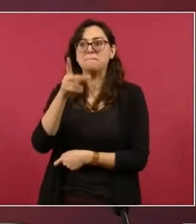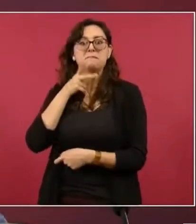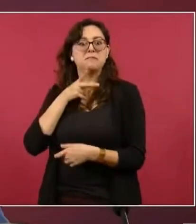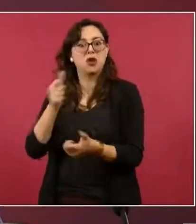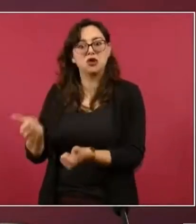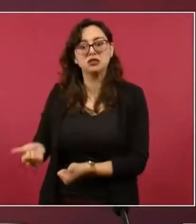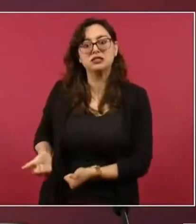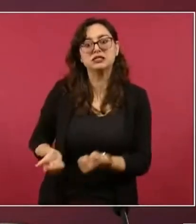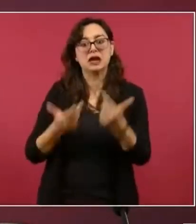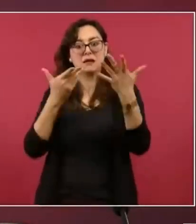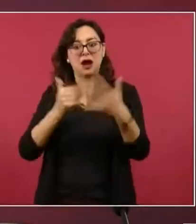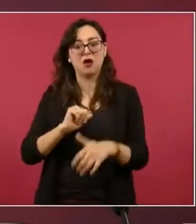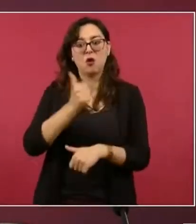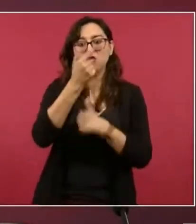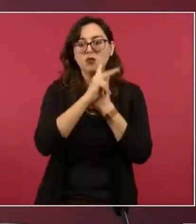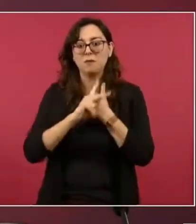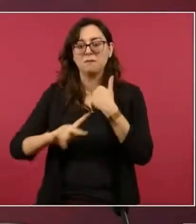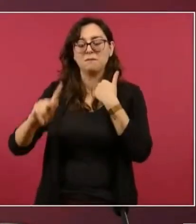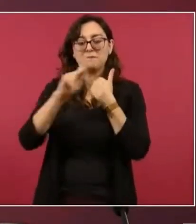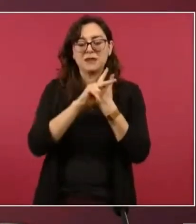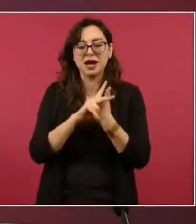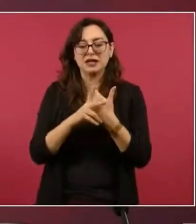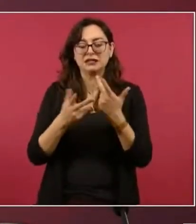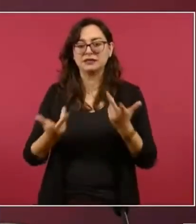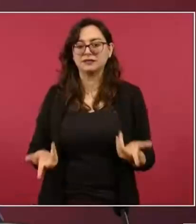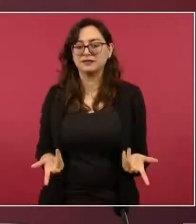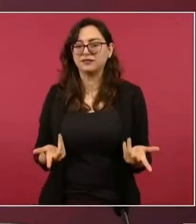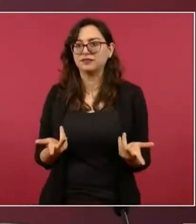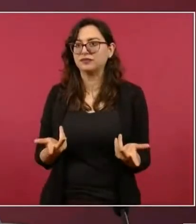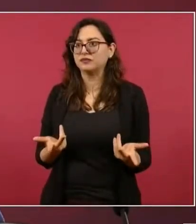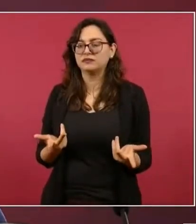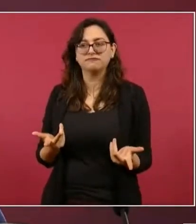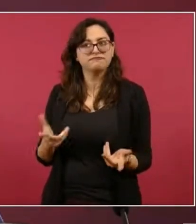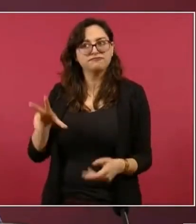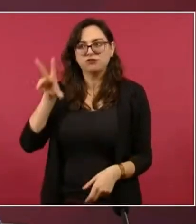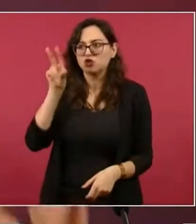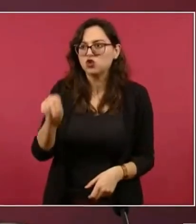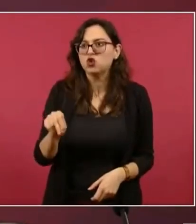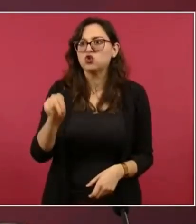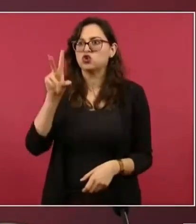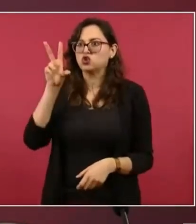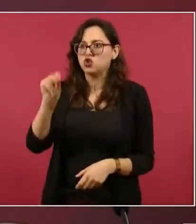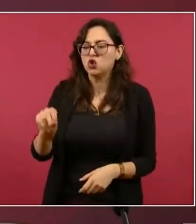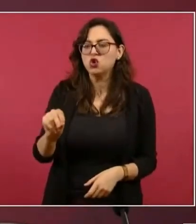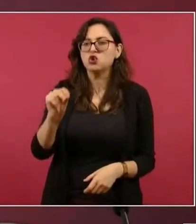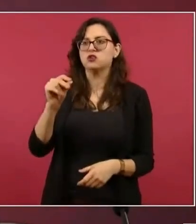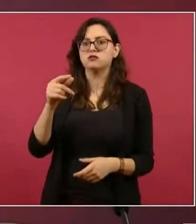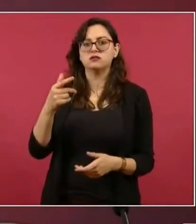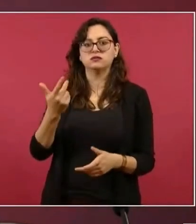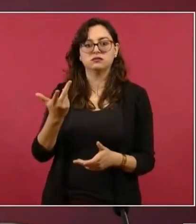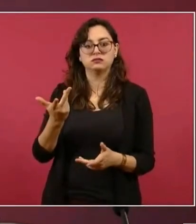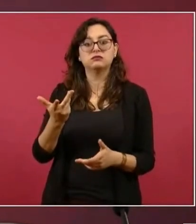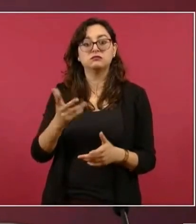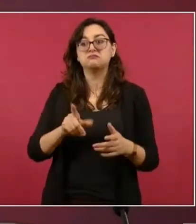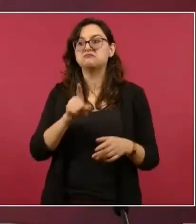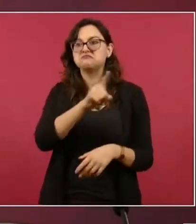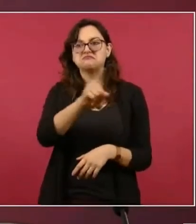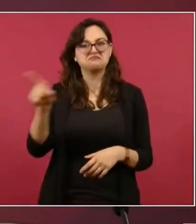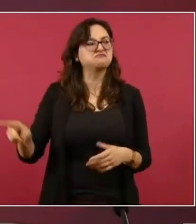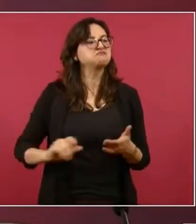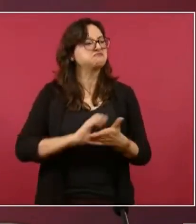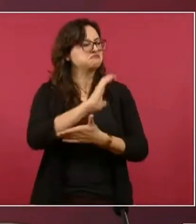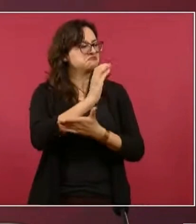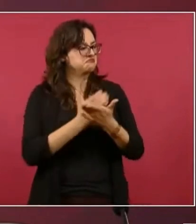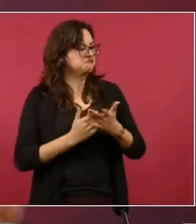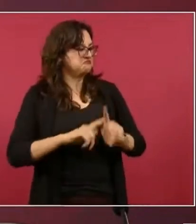mediante un mecanismo de utilidad compartida contratos que